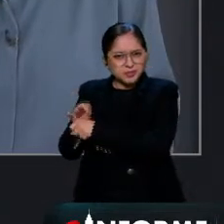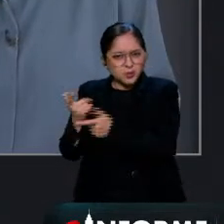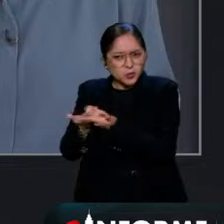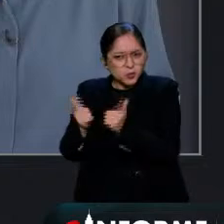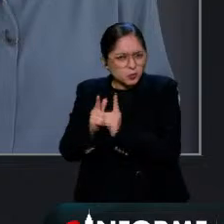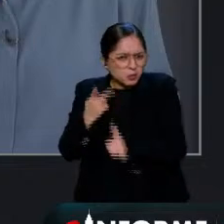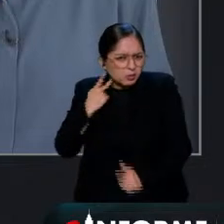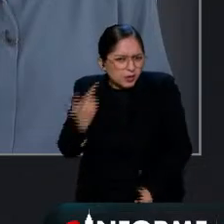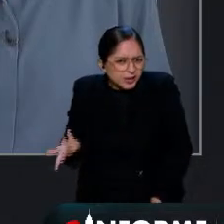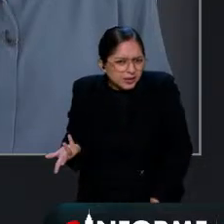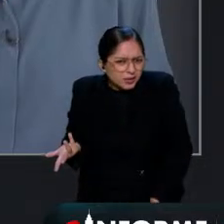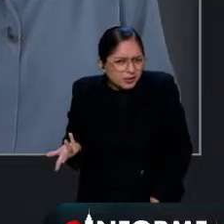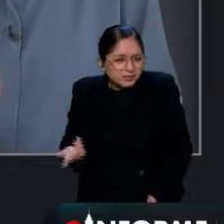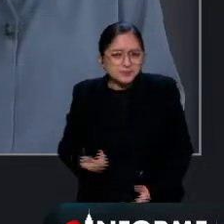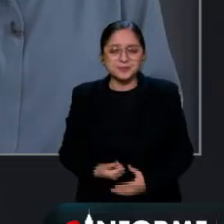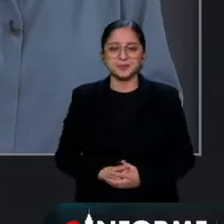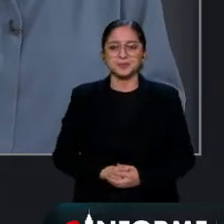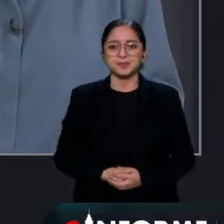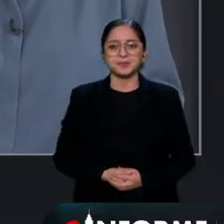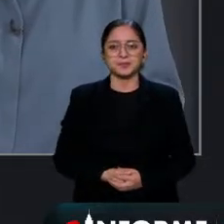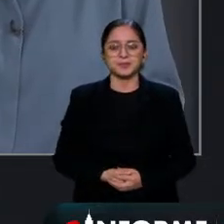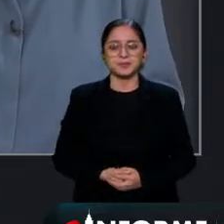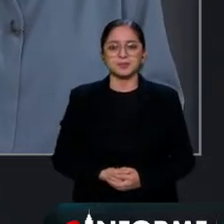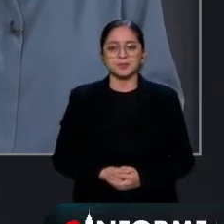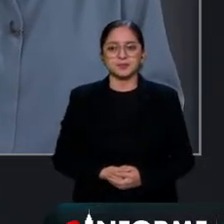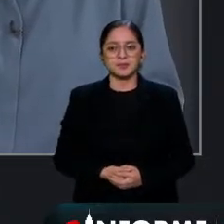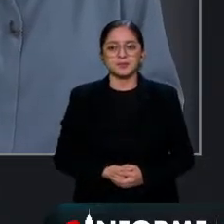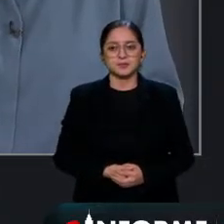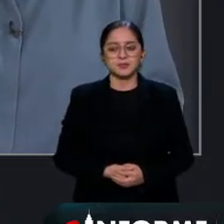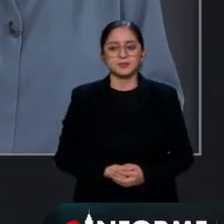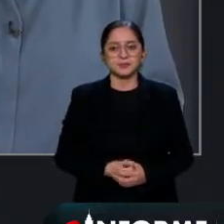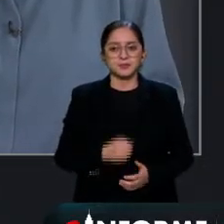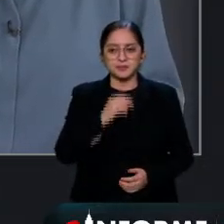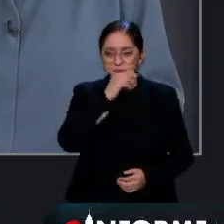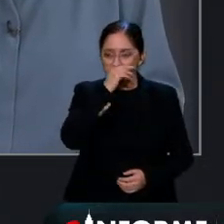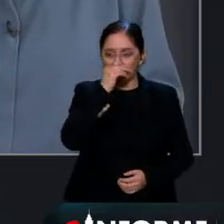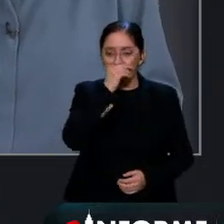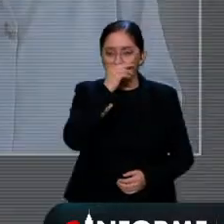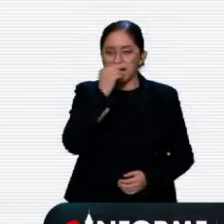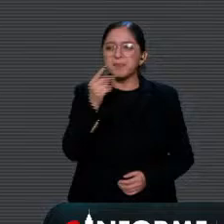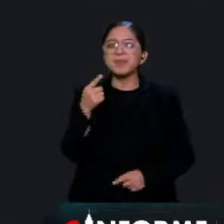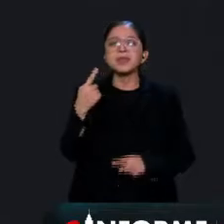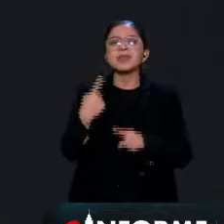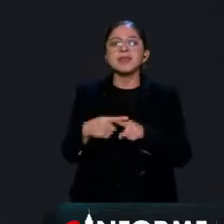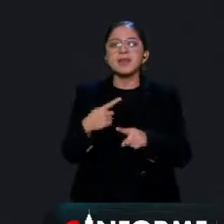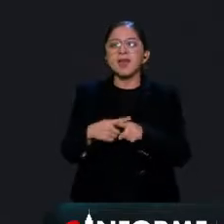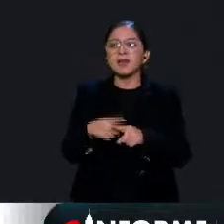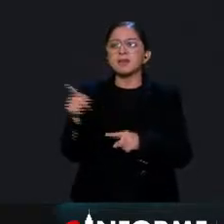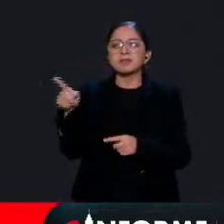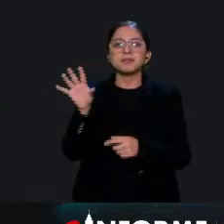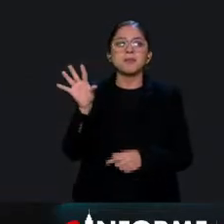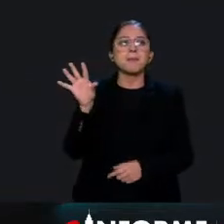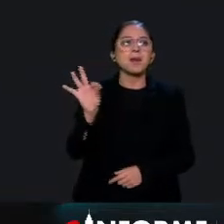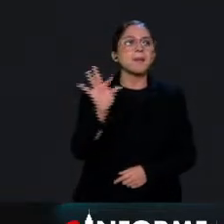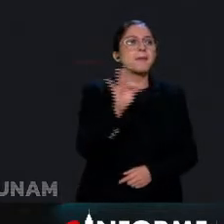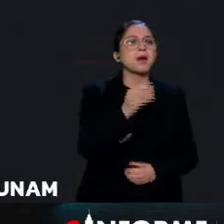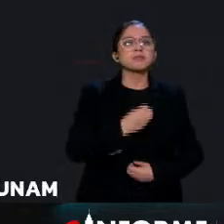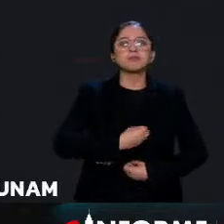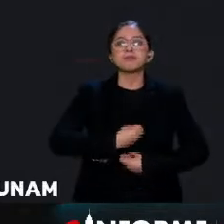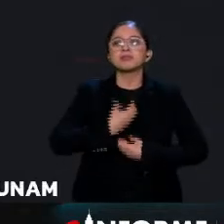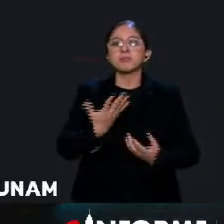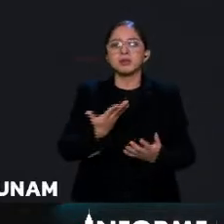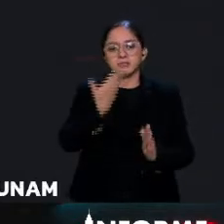bueno, lo que pasa es de que finalmente habla un interesado y alguien